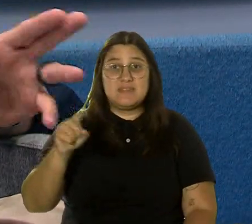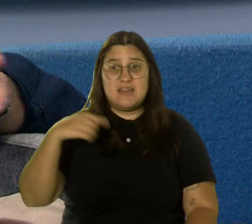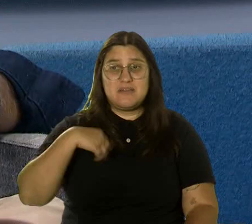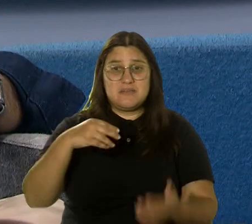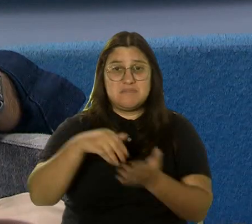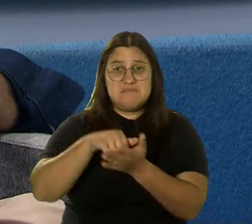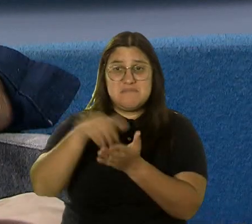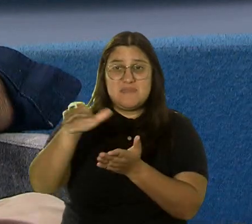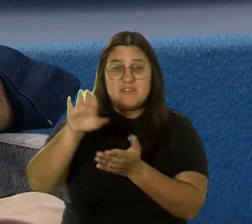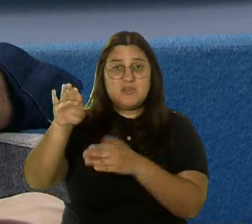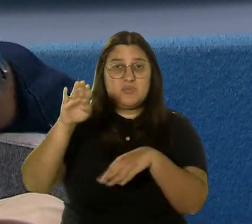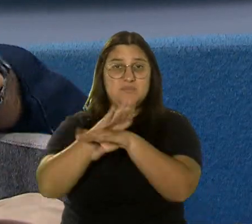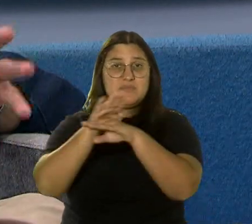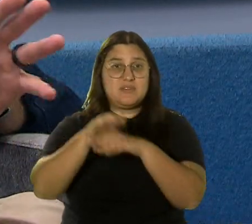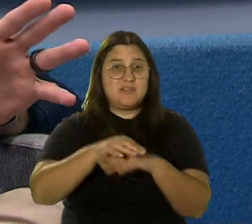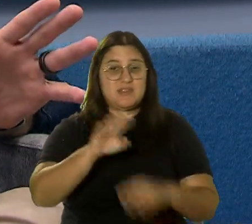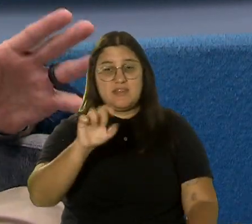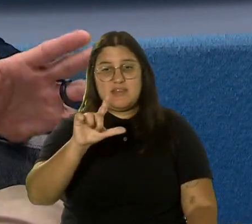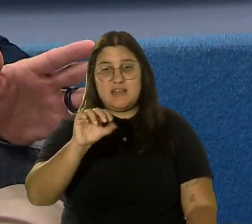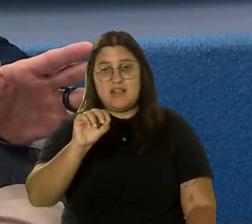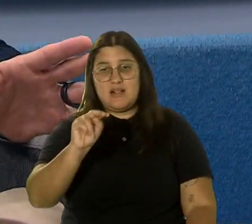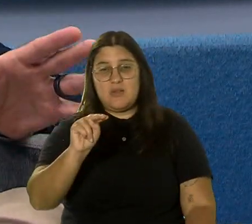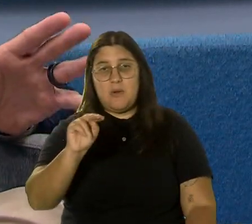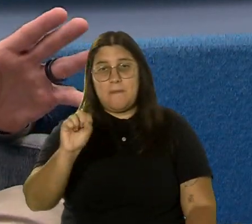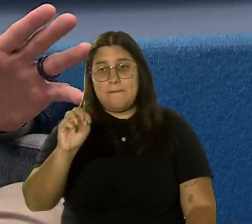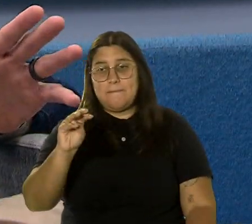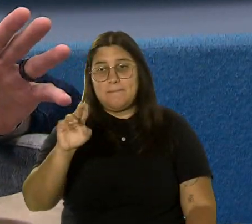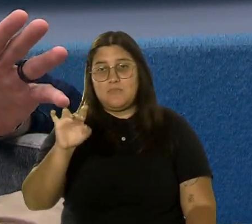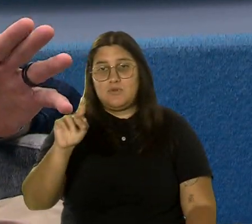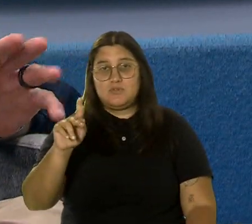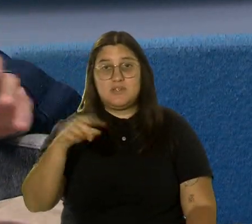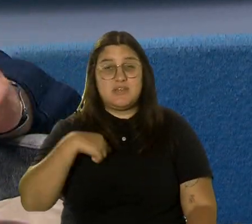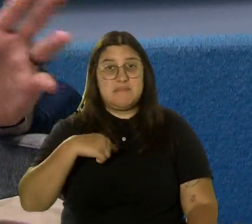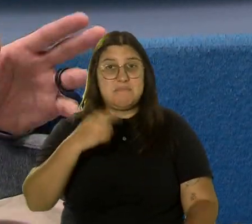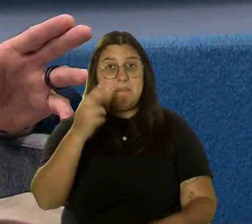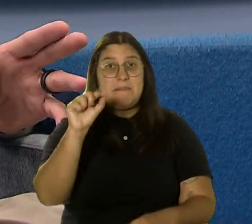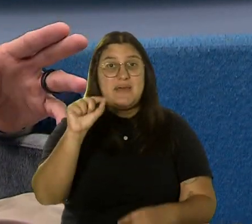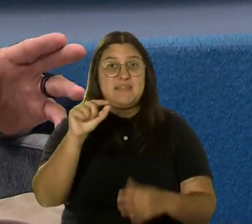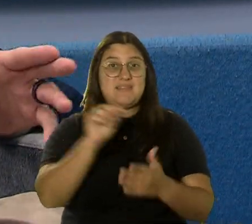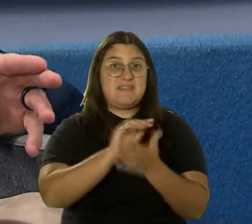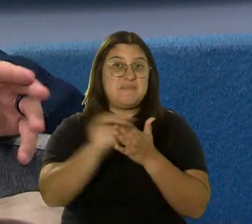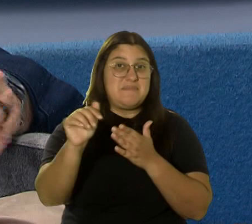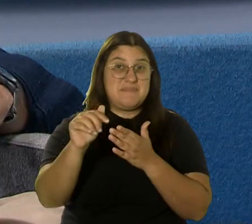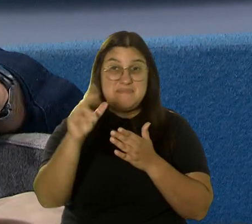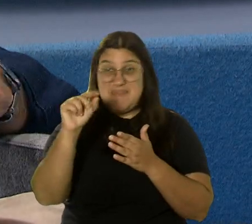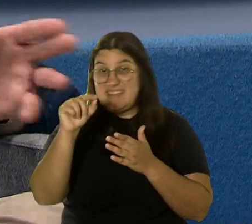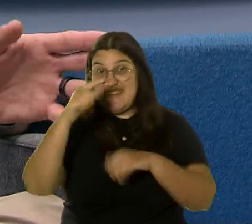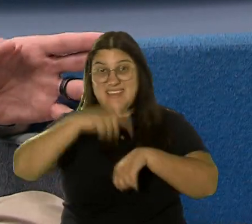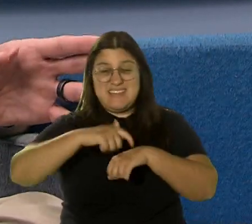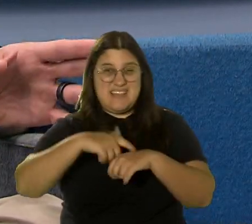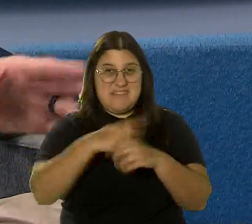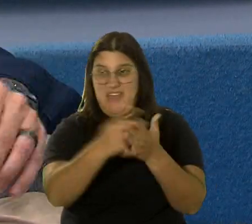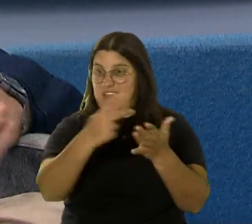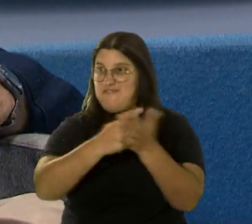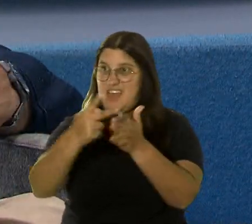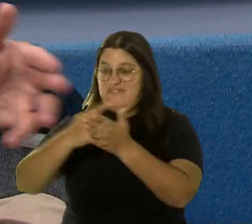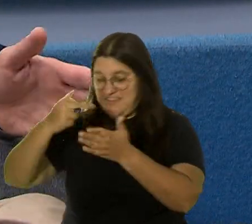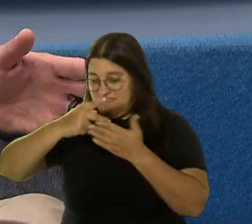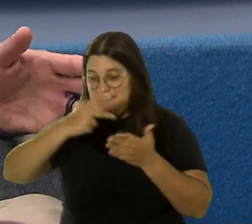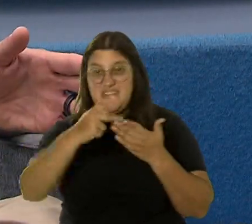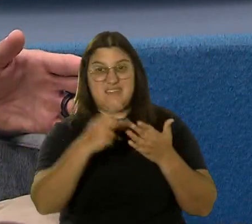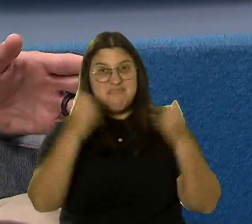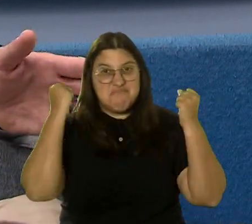Elon Musk fracasó 20 veces antes de tener su primer éxito. Richard Branson, que es súper exitosísimo, ha tenido